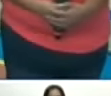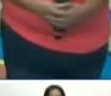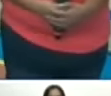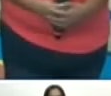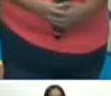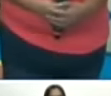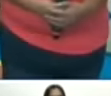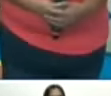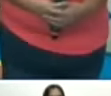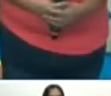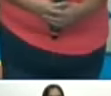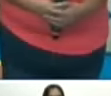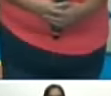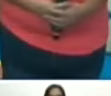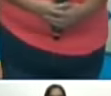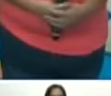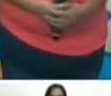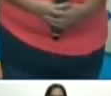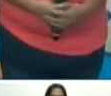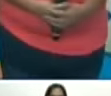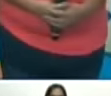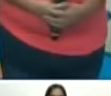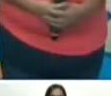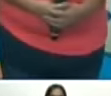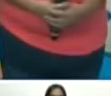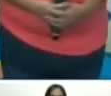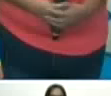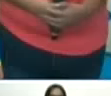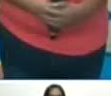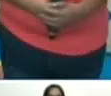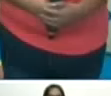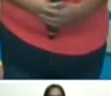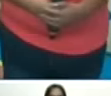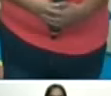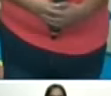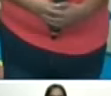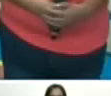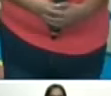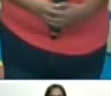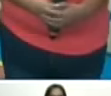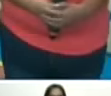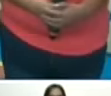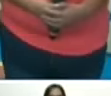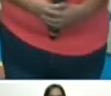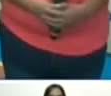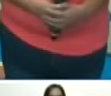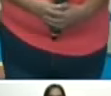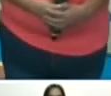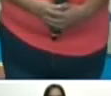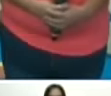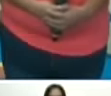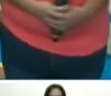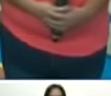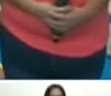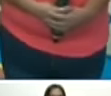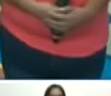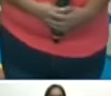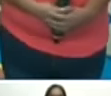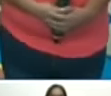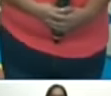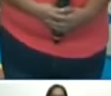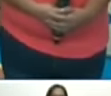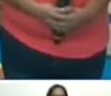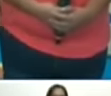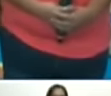todo se puede todo todo todo nosotros tenemos con este método del uno por diez el buen gobierno las bricomiles de salud educación